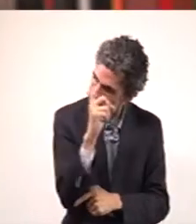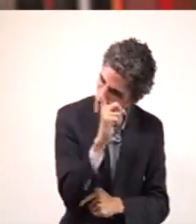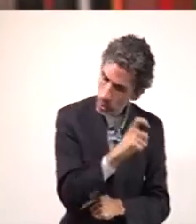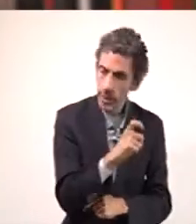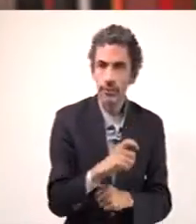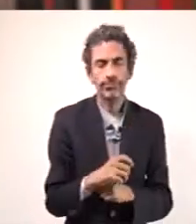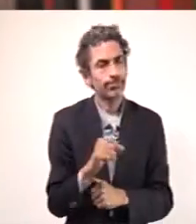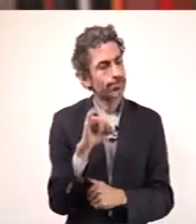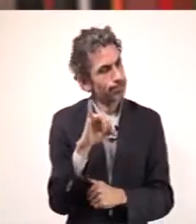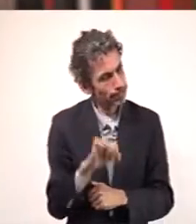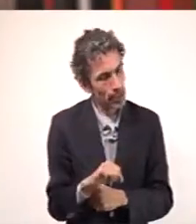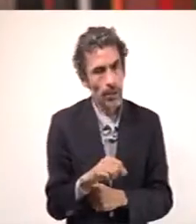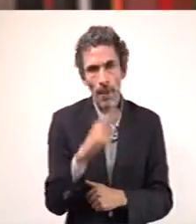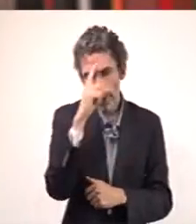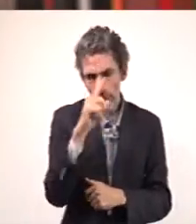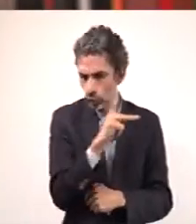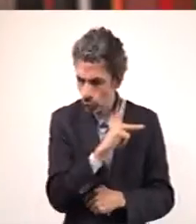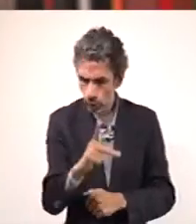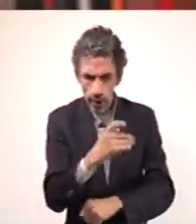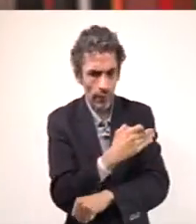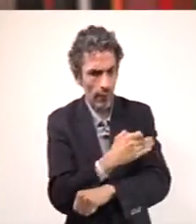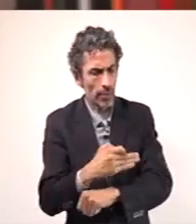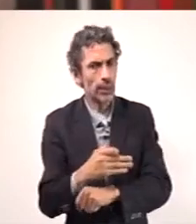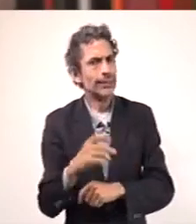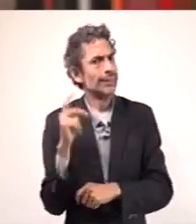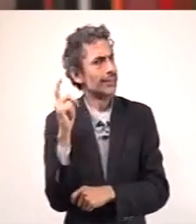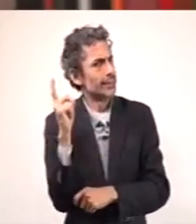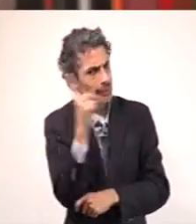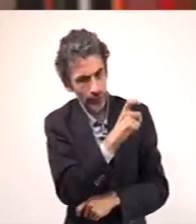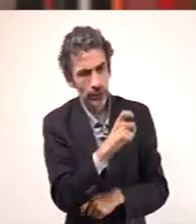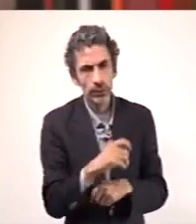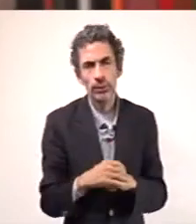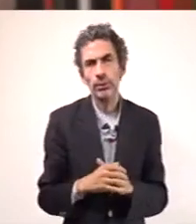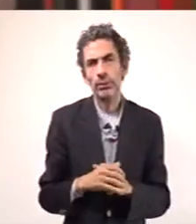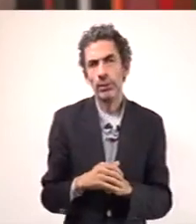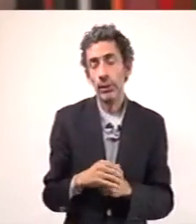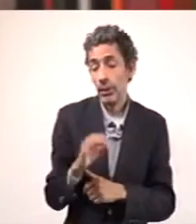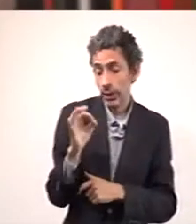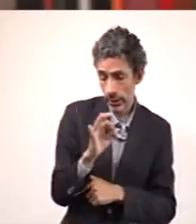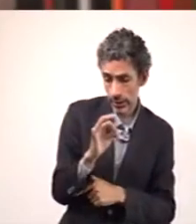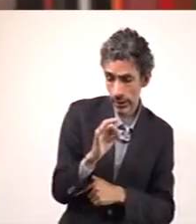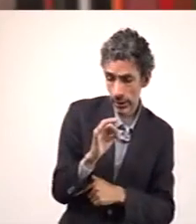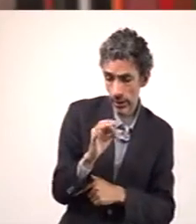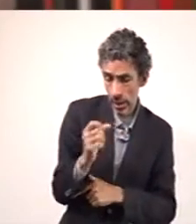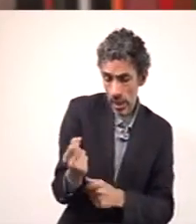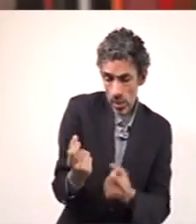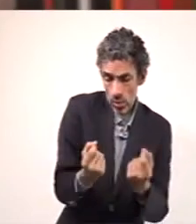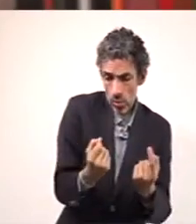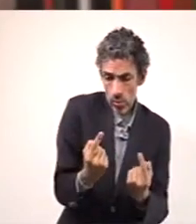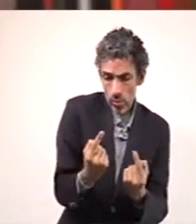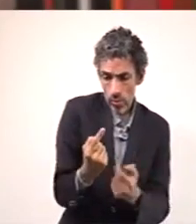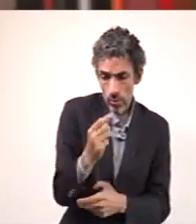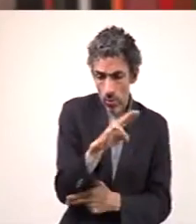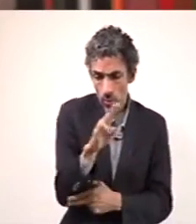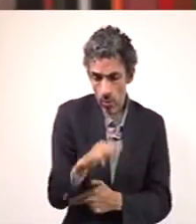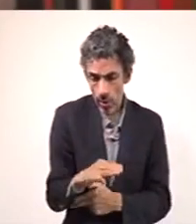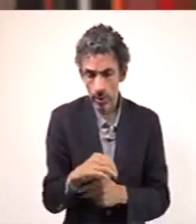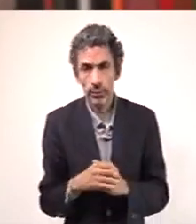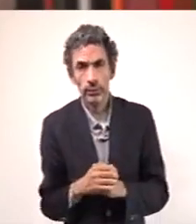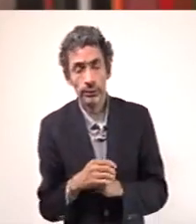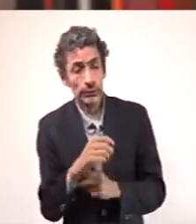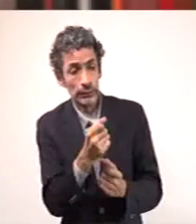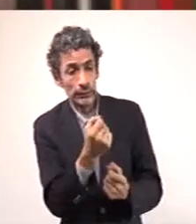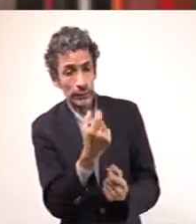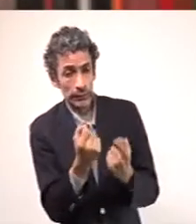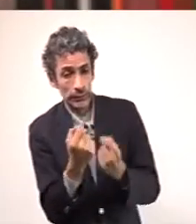difíciles, complicados para todas las familias, a los que han perdido a un ser querido, a los que